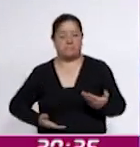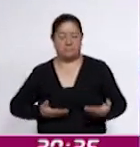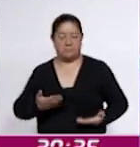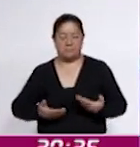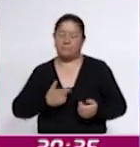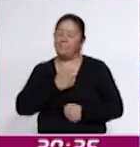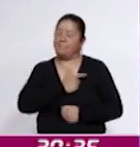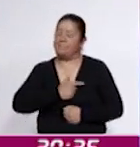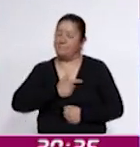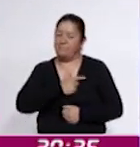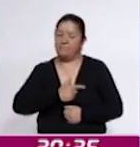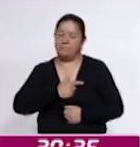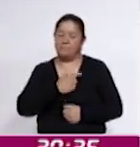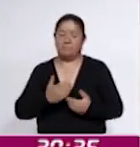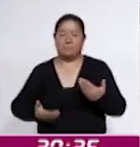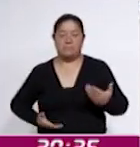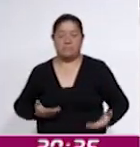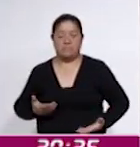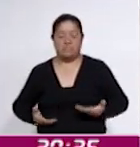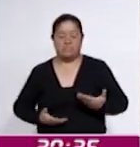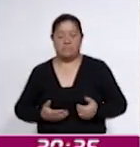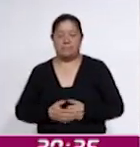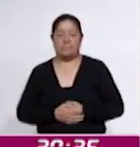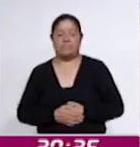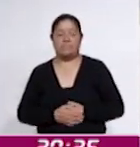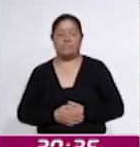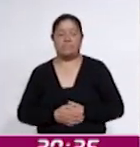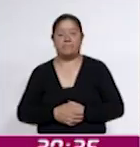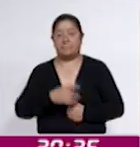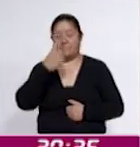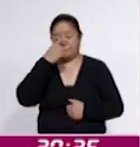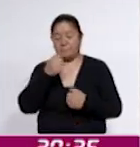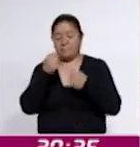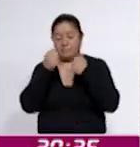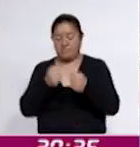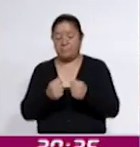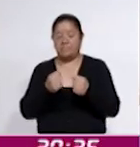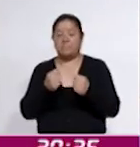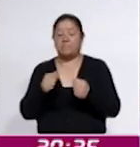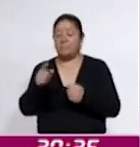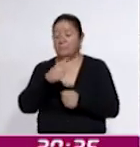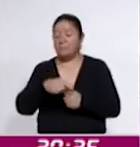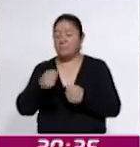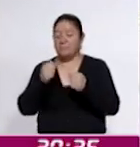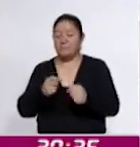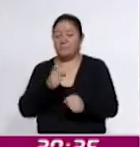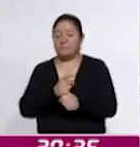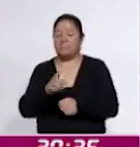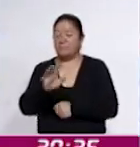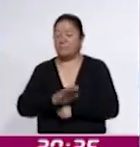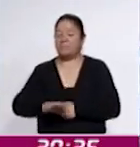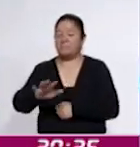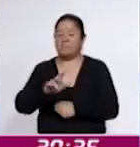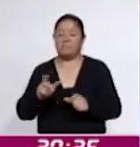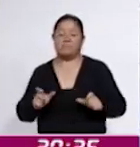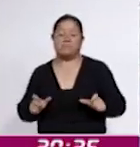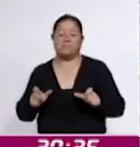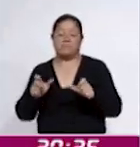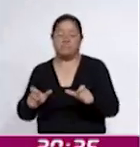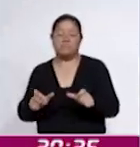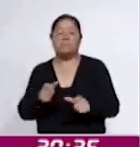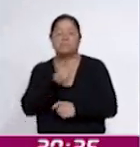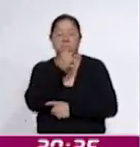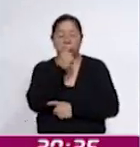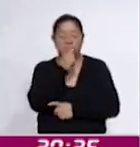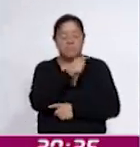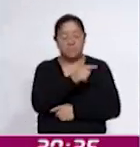gusta mucho la danza. Para garantizar la seguridad de los participantes, elementos de la Secretaría de Seguridad Ciudadana, Protección Civil del